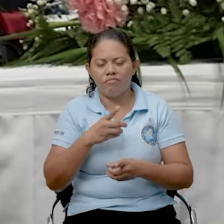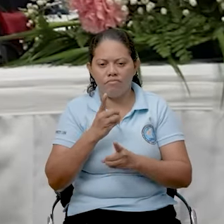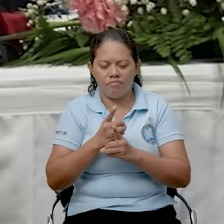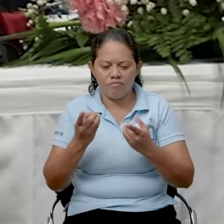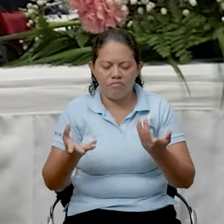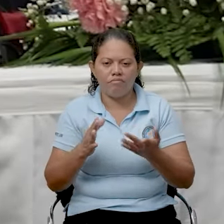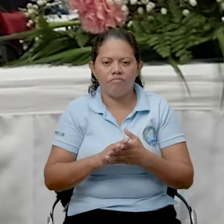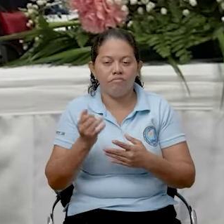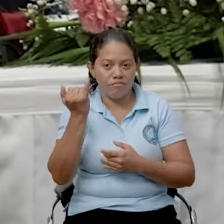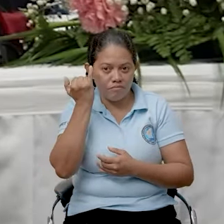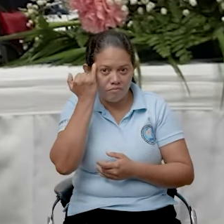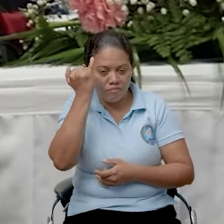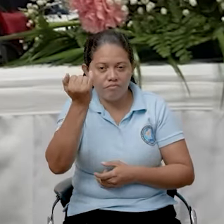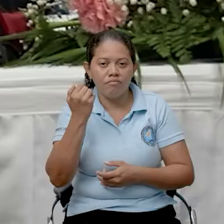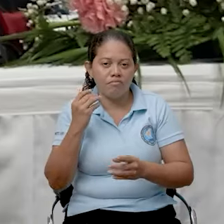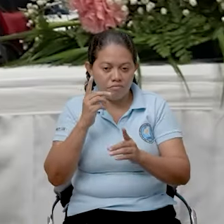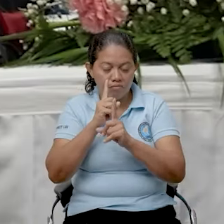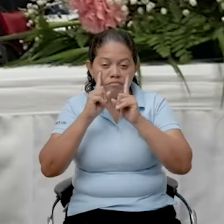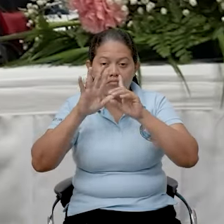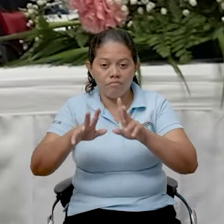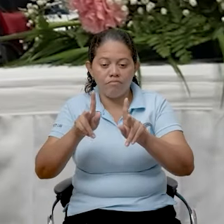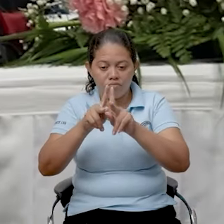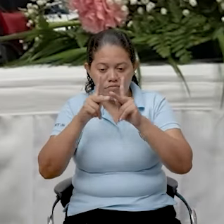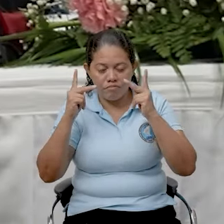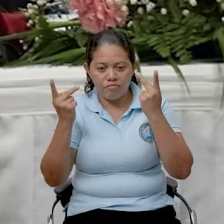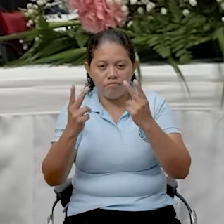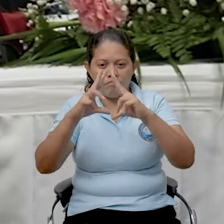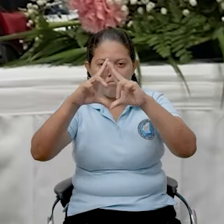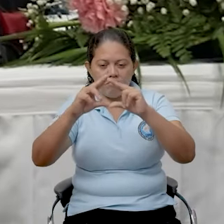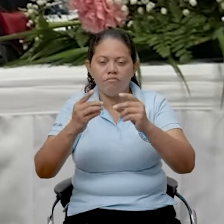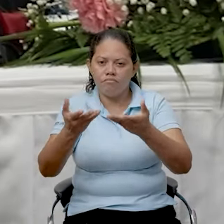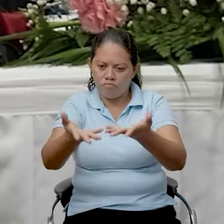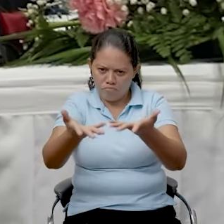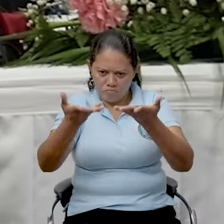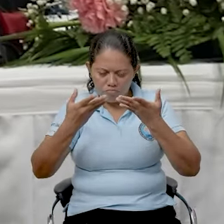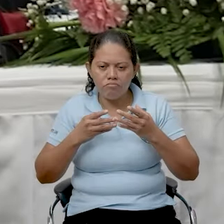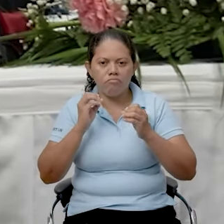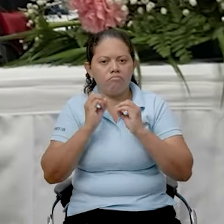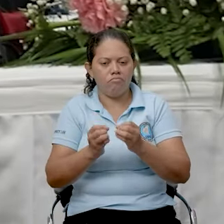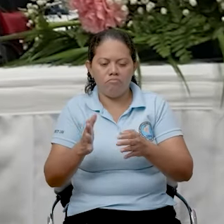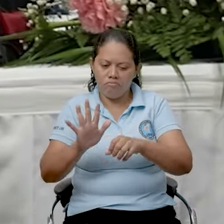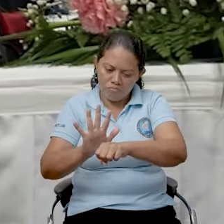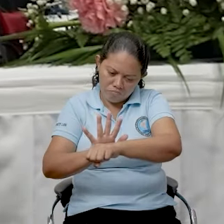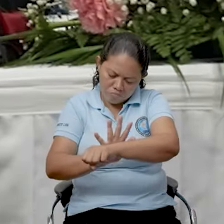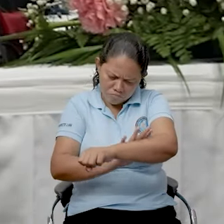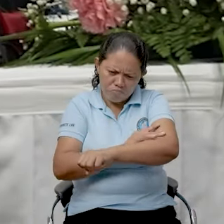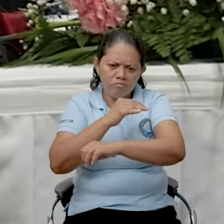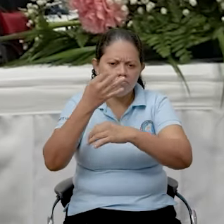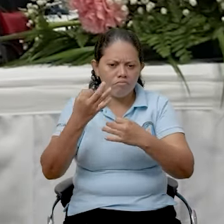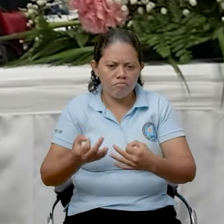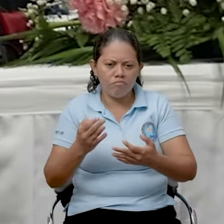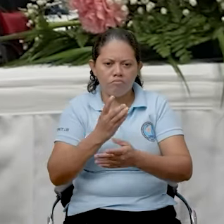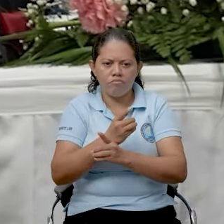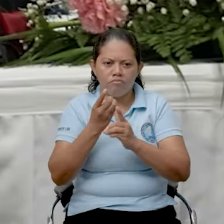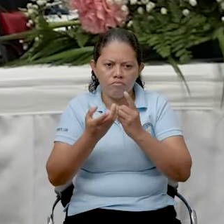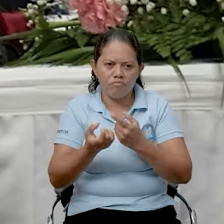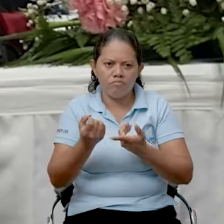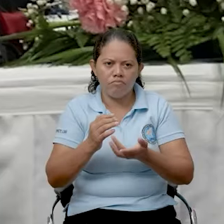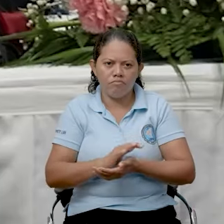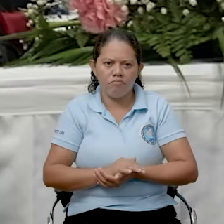La idea de la prevención aquí en Nicaragua que usted me ha brindado, me ha hecho sentir que es